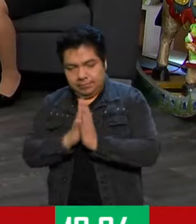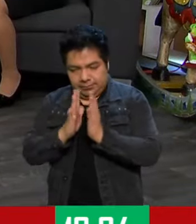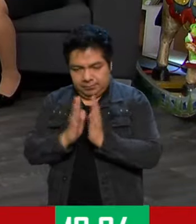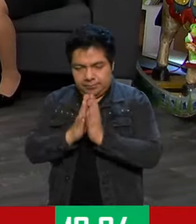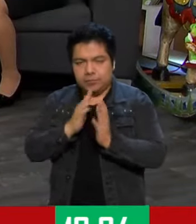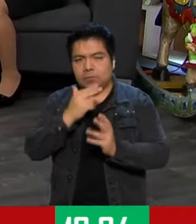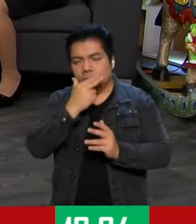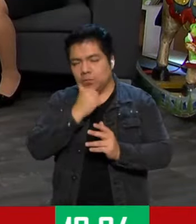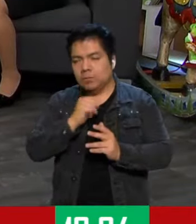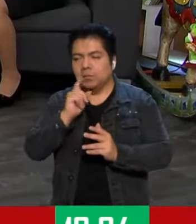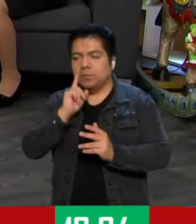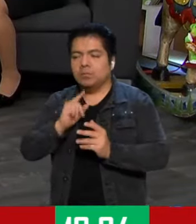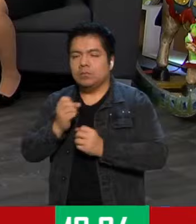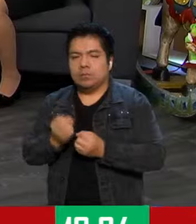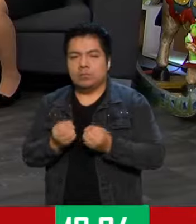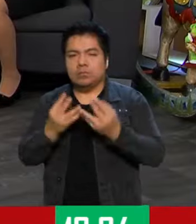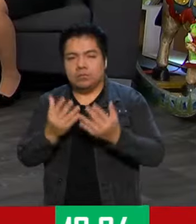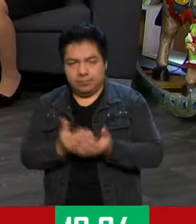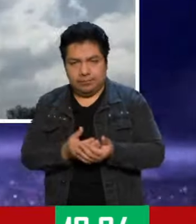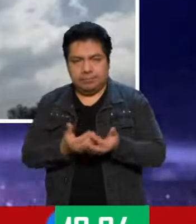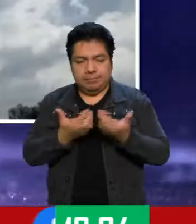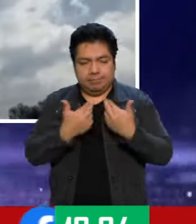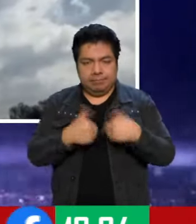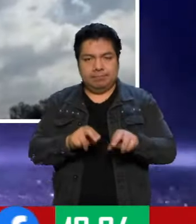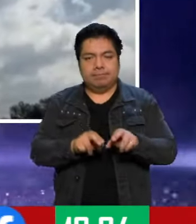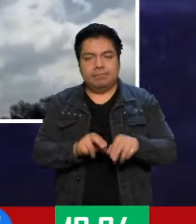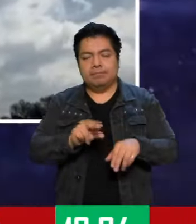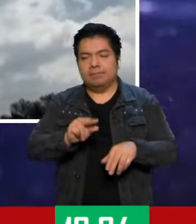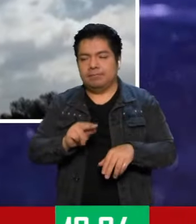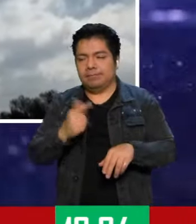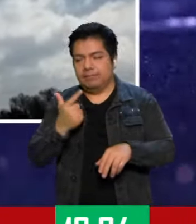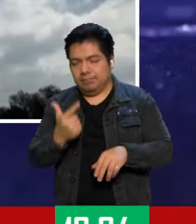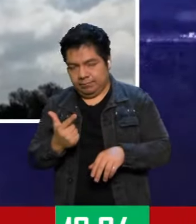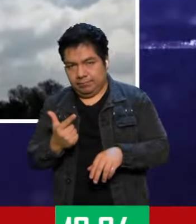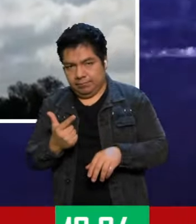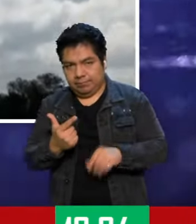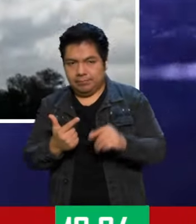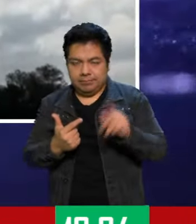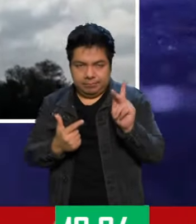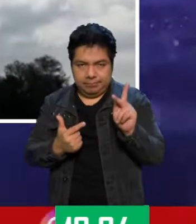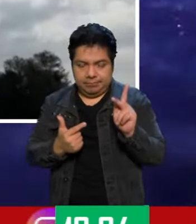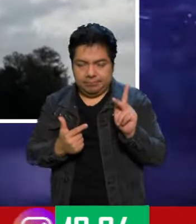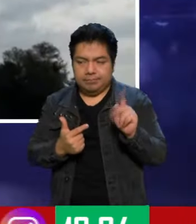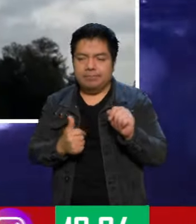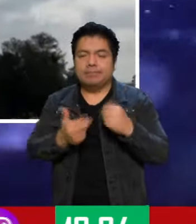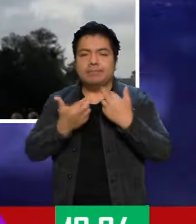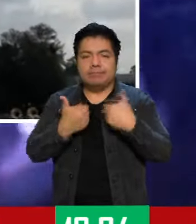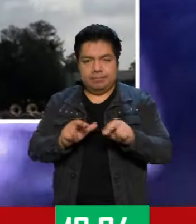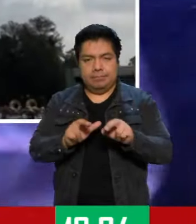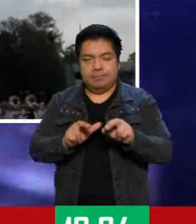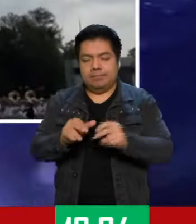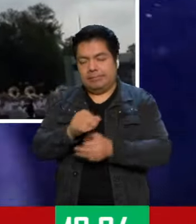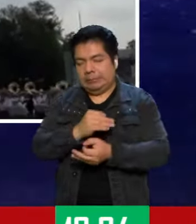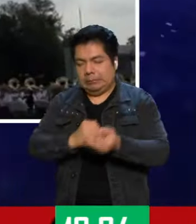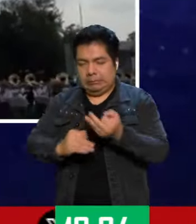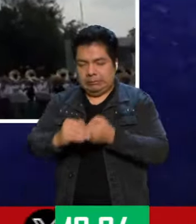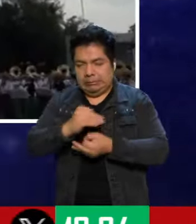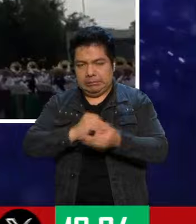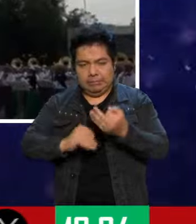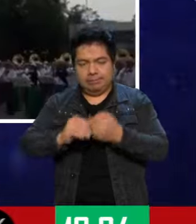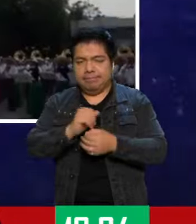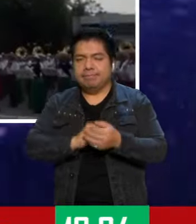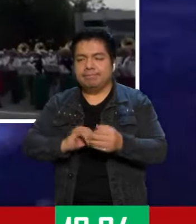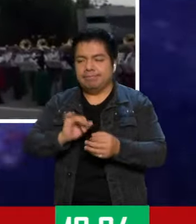hombres, mujeres, todo. El representativo son solamente 87, pero representan a todo este personal